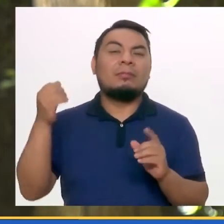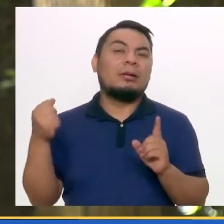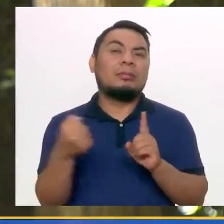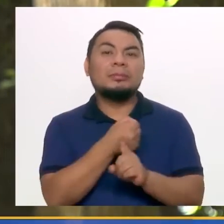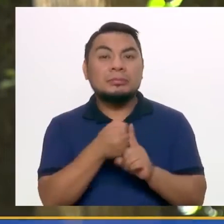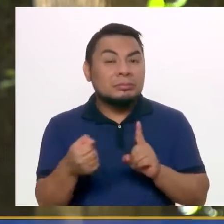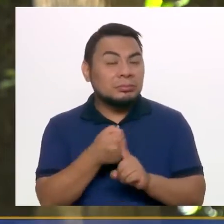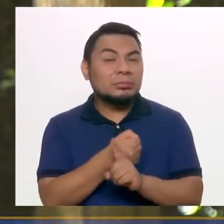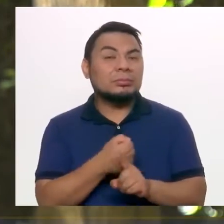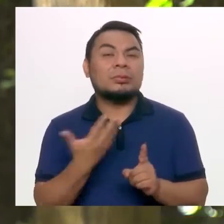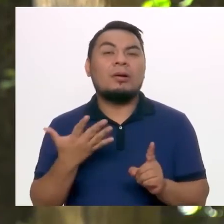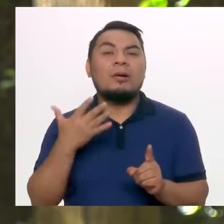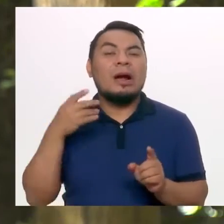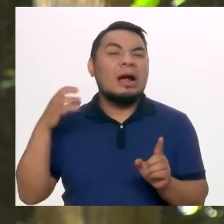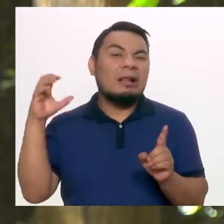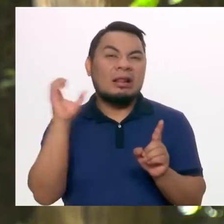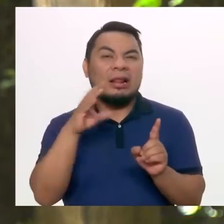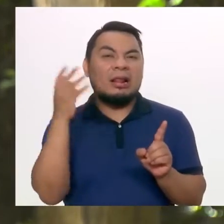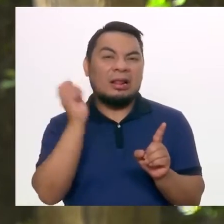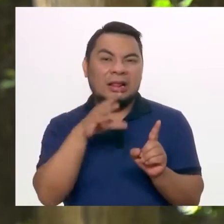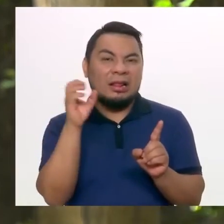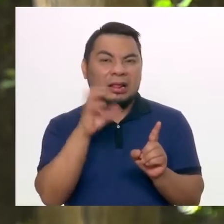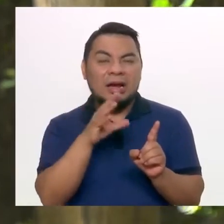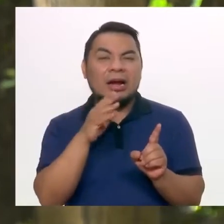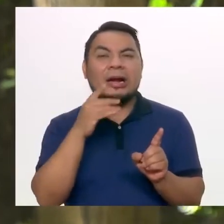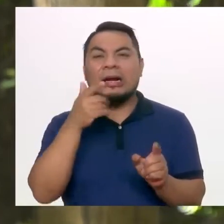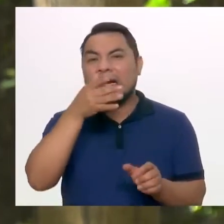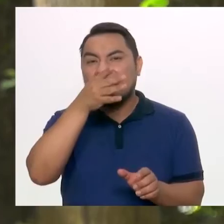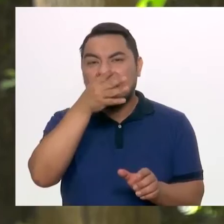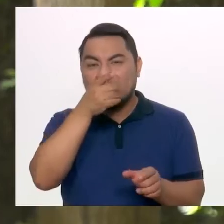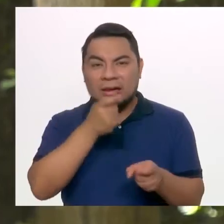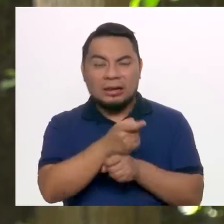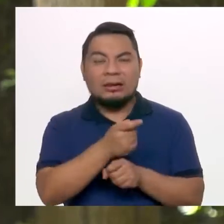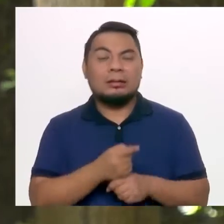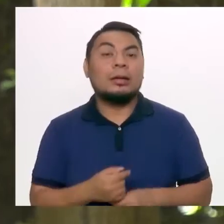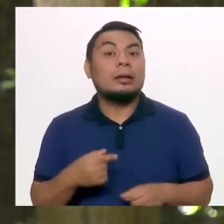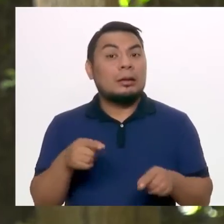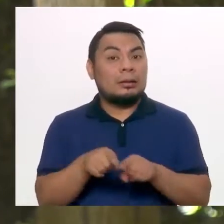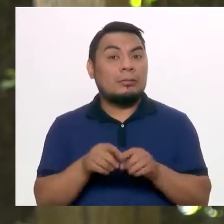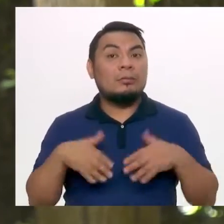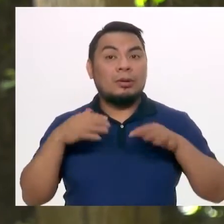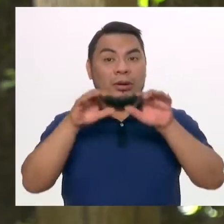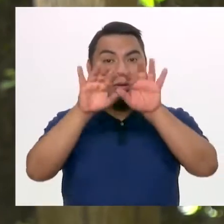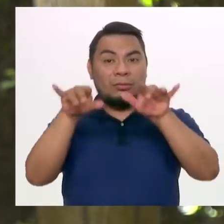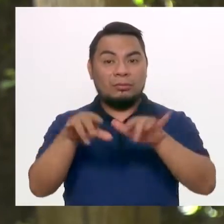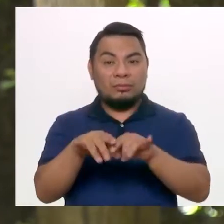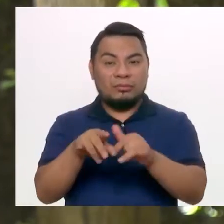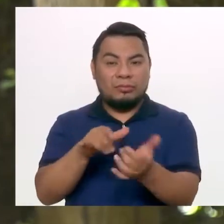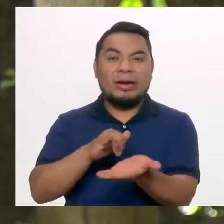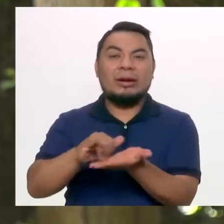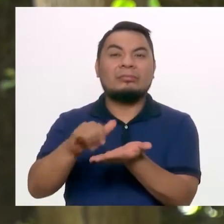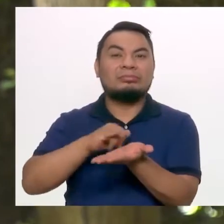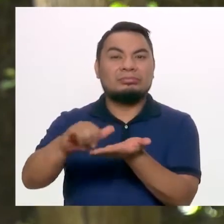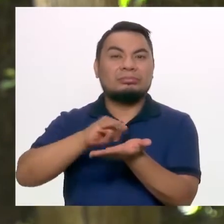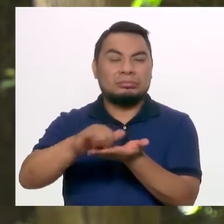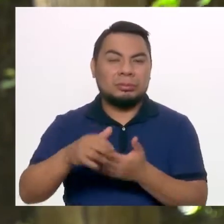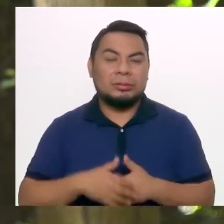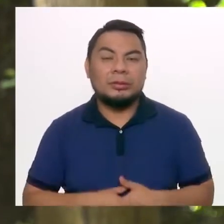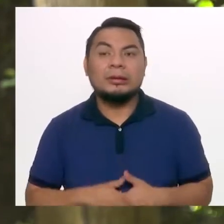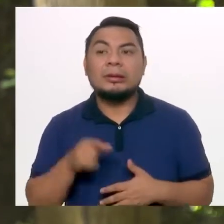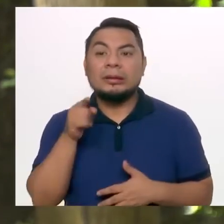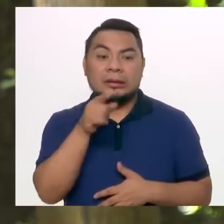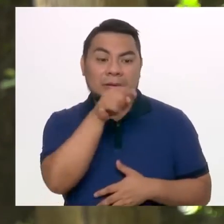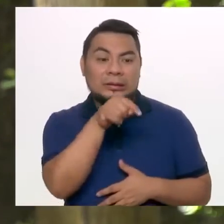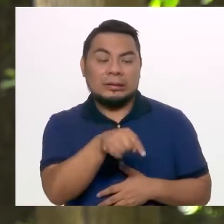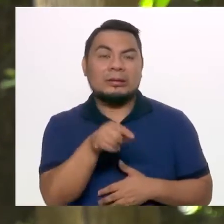violencia física, psicológica, incluso por internet, de la cual no